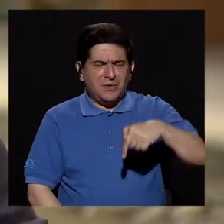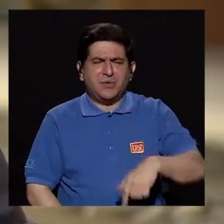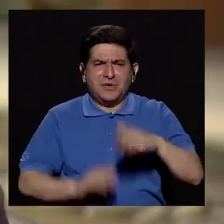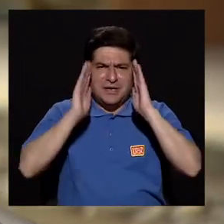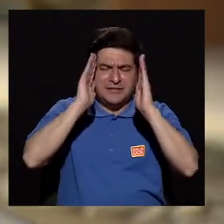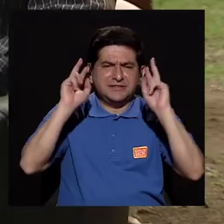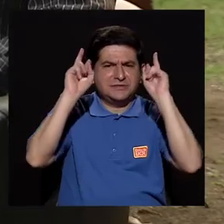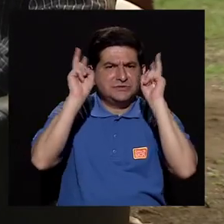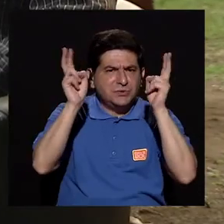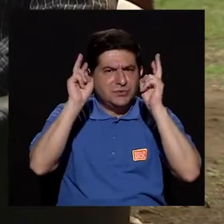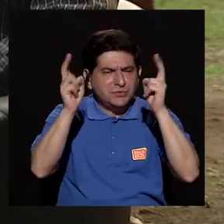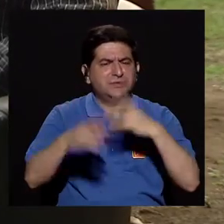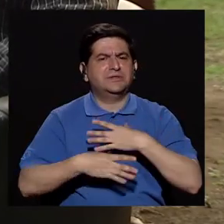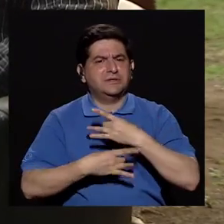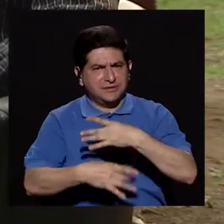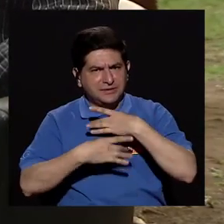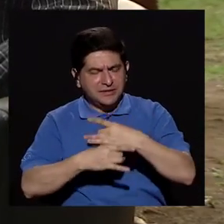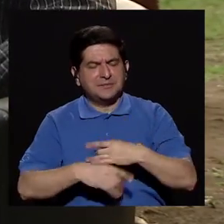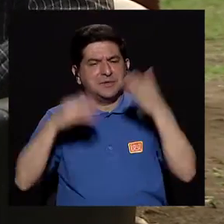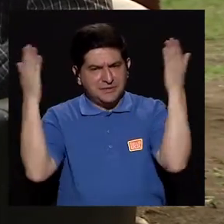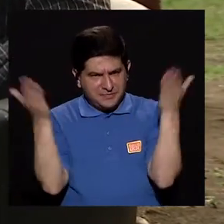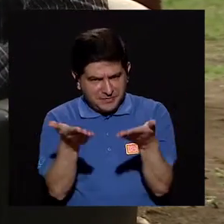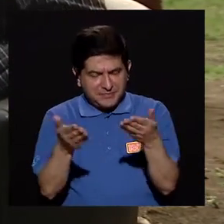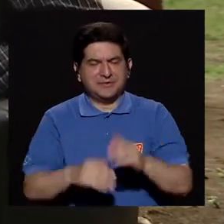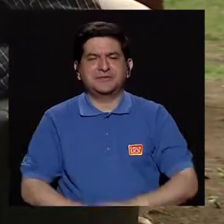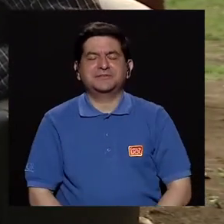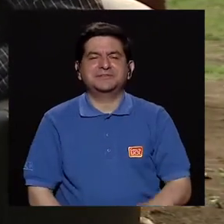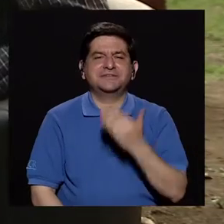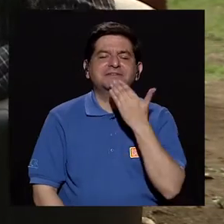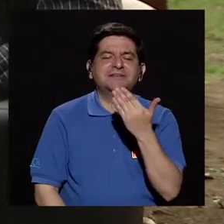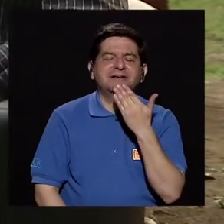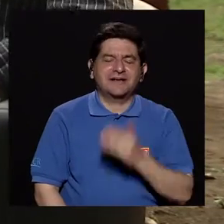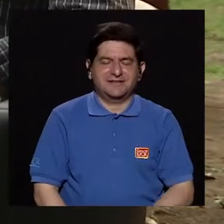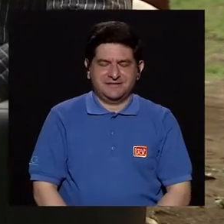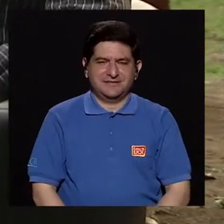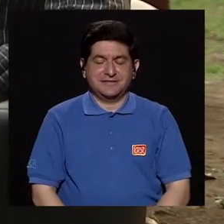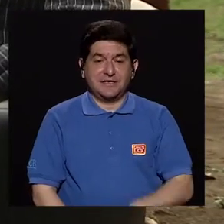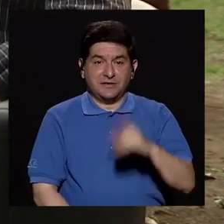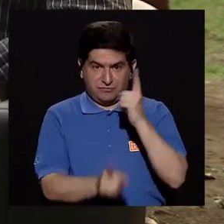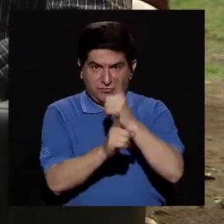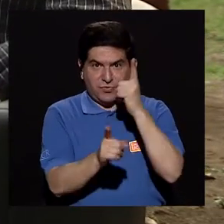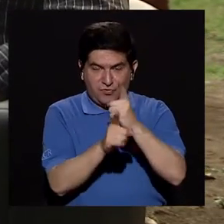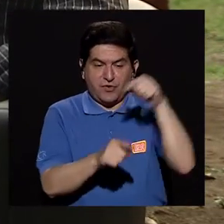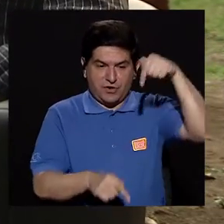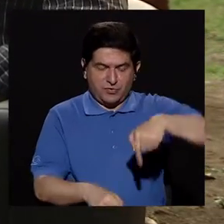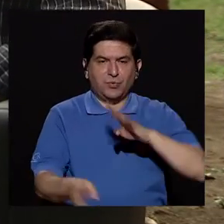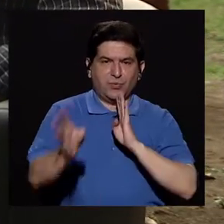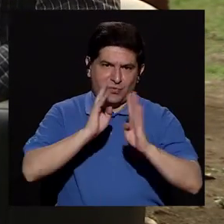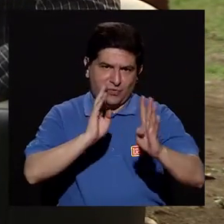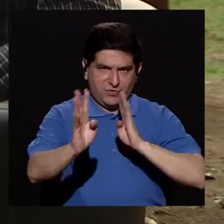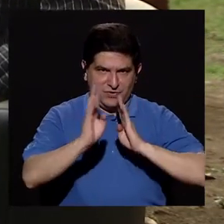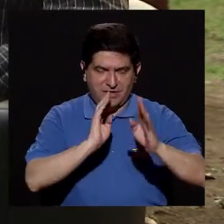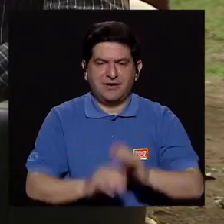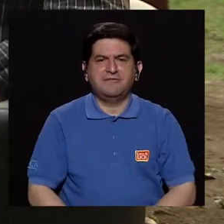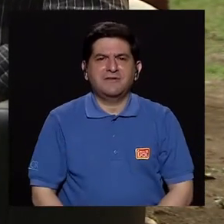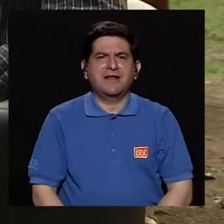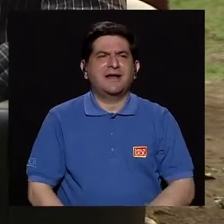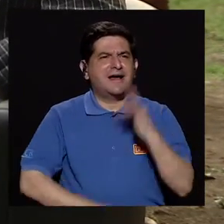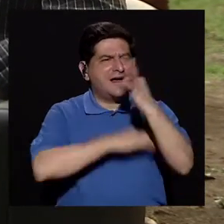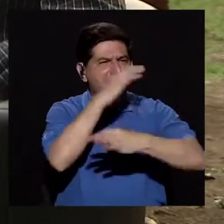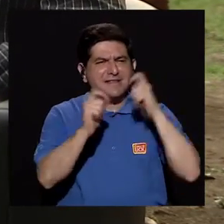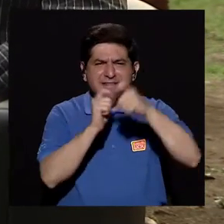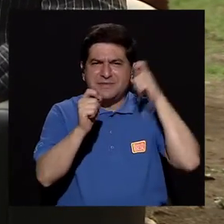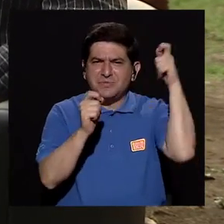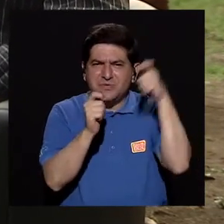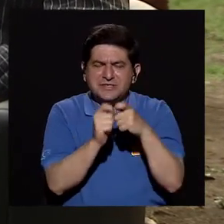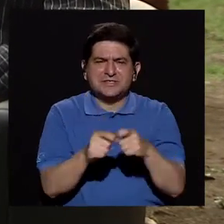vamos a abordar, Saúl, un tema sin duda que se las trae. Bienvenido, Saúl. Gracias, María del Mar. Sí, efectivamente hoy vamos a conversar acerca